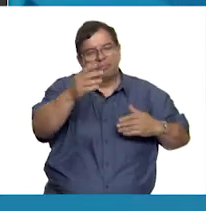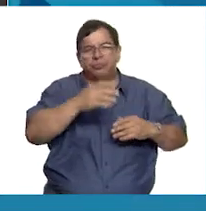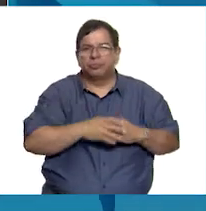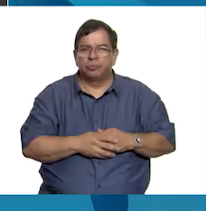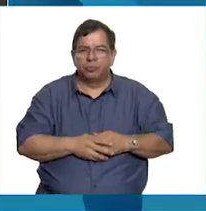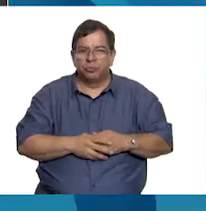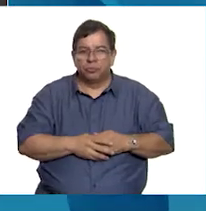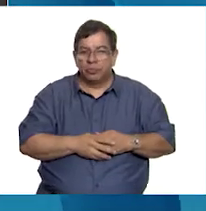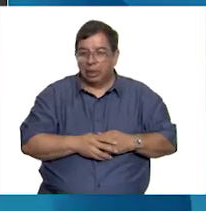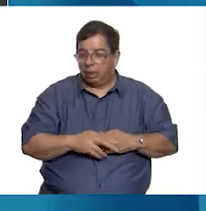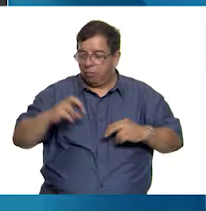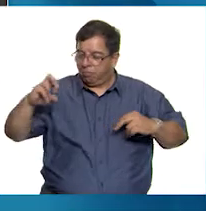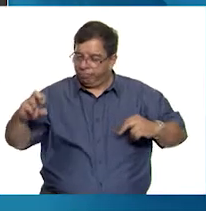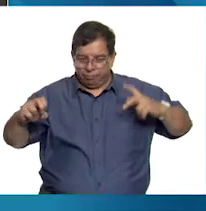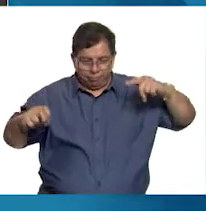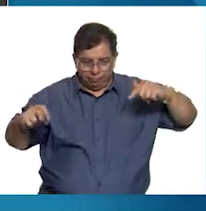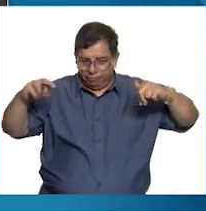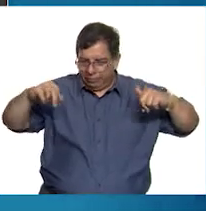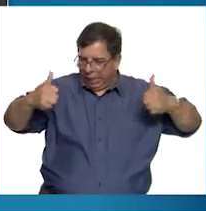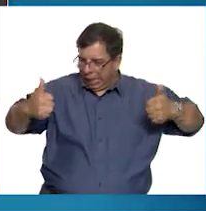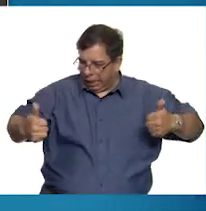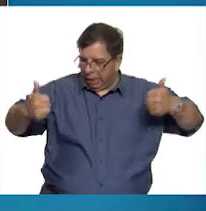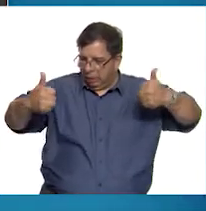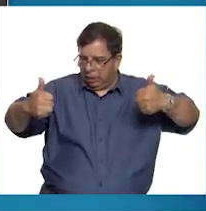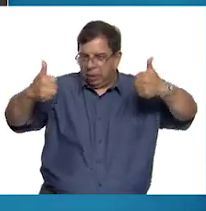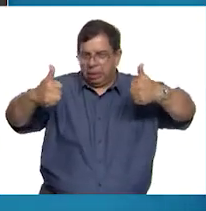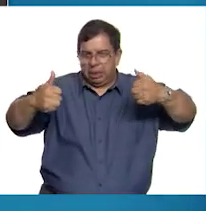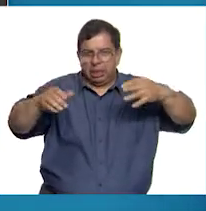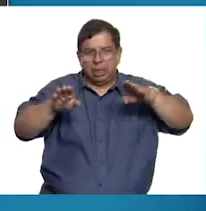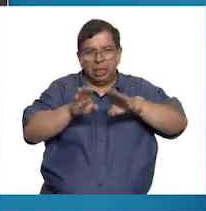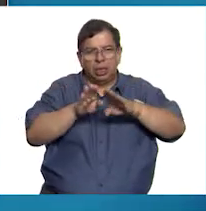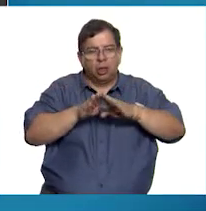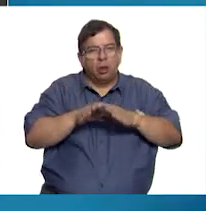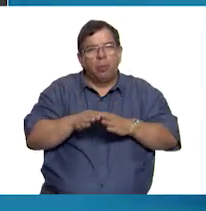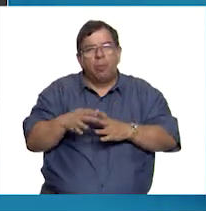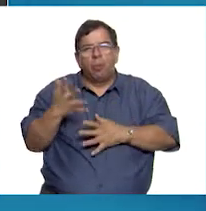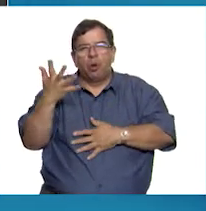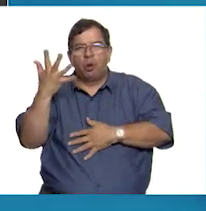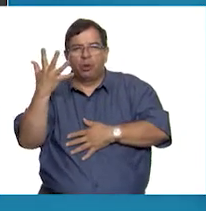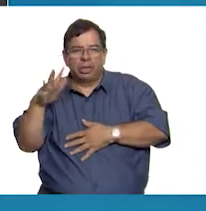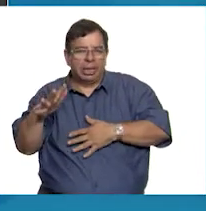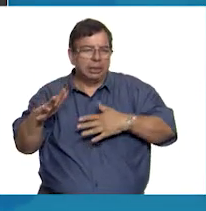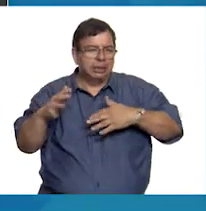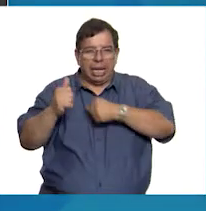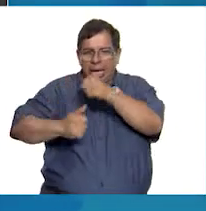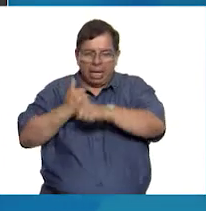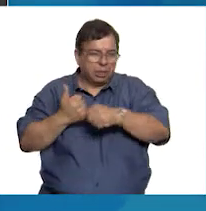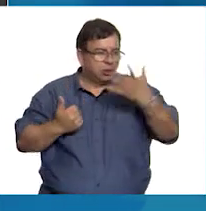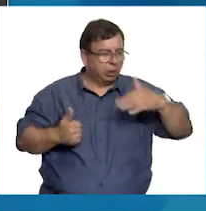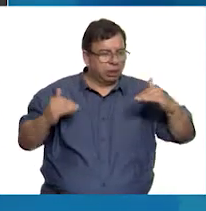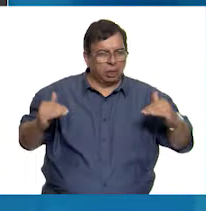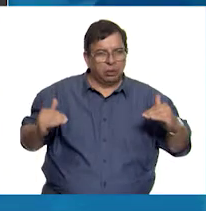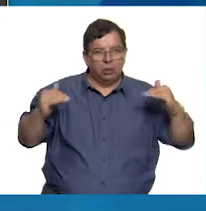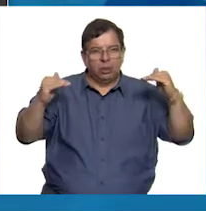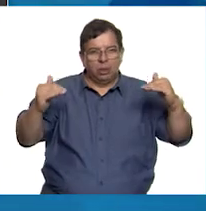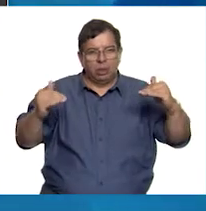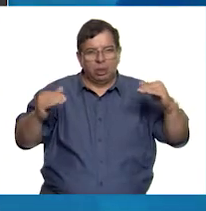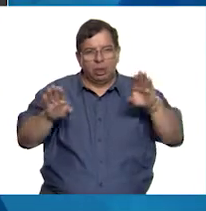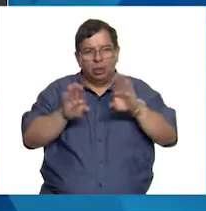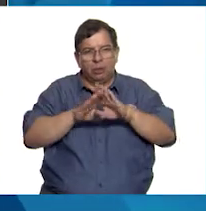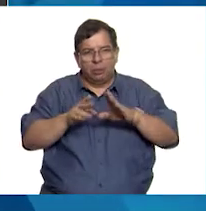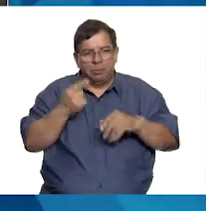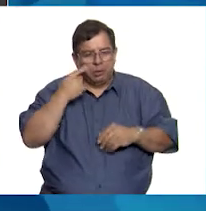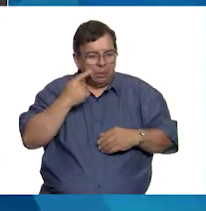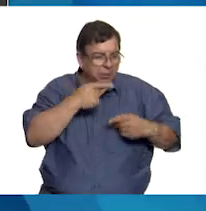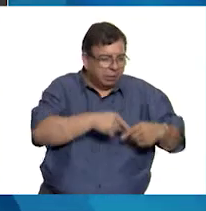En cada escalón, tanto del hombre como de la mujer, son decenios de la edad, de la edad del hombre, de la edad de la mujer, con los principales atributos y